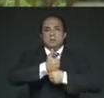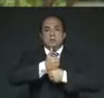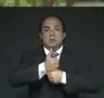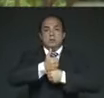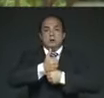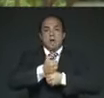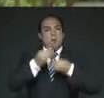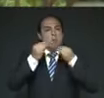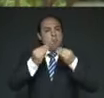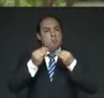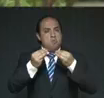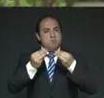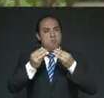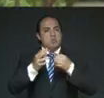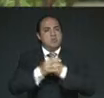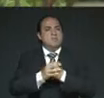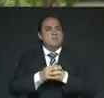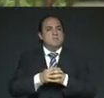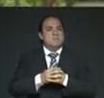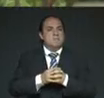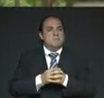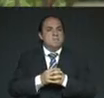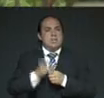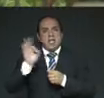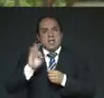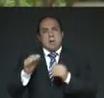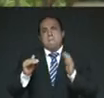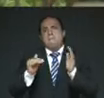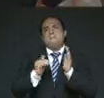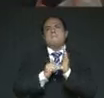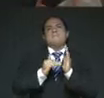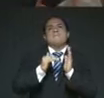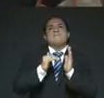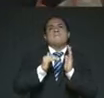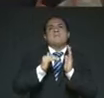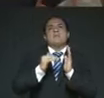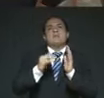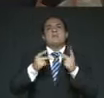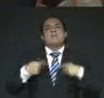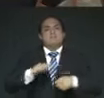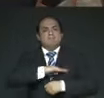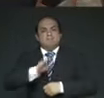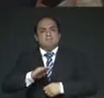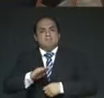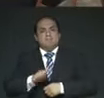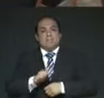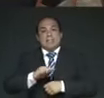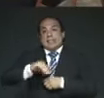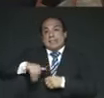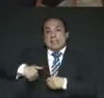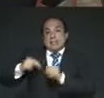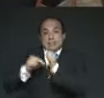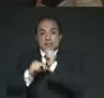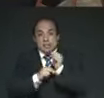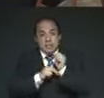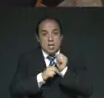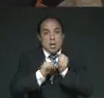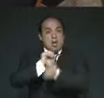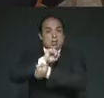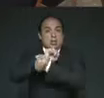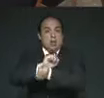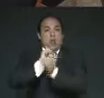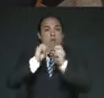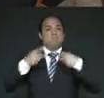decenas, tal vez incluso centenas de miles de muertos, de refugiados, de esclavizados, de hambrientos.